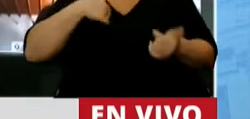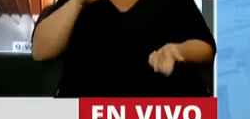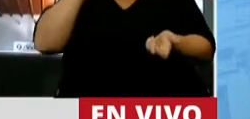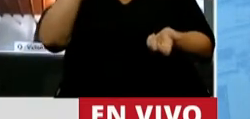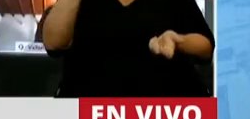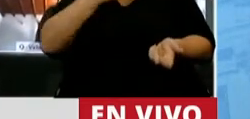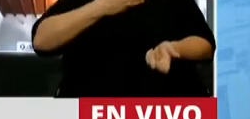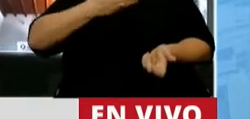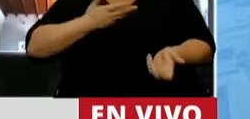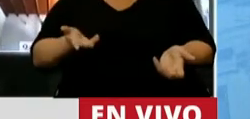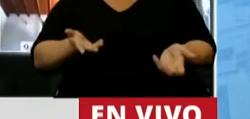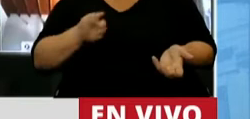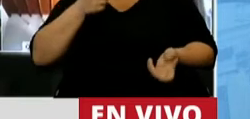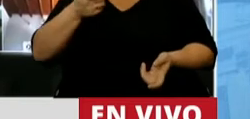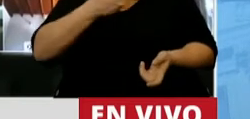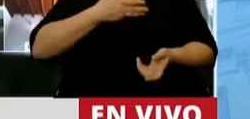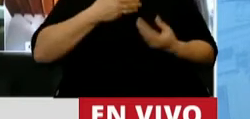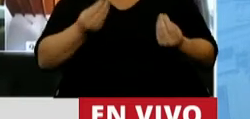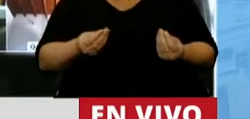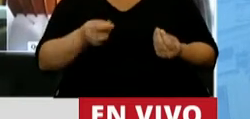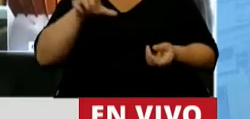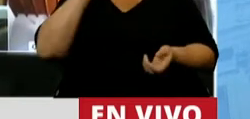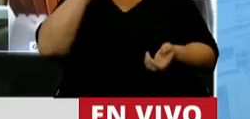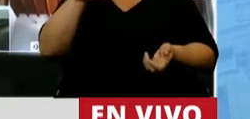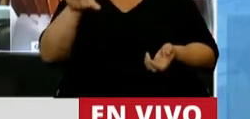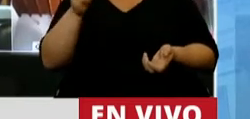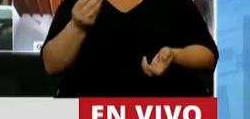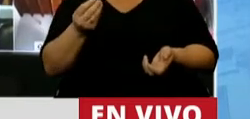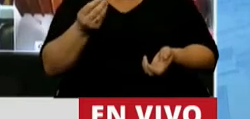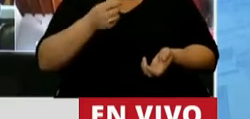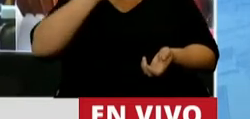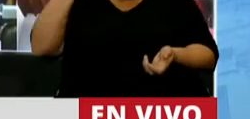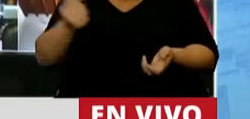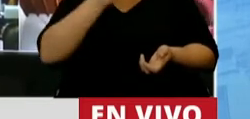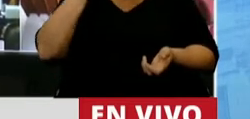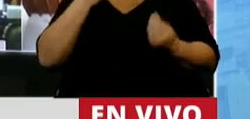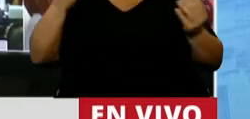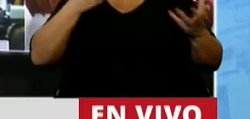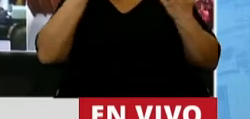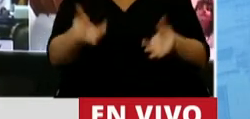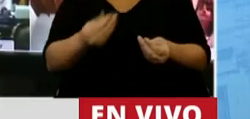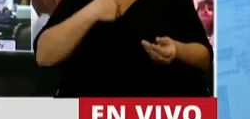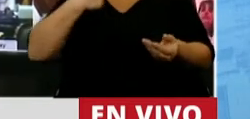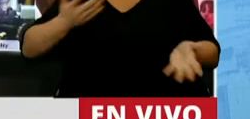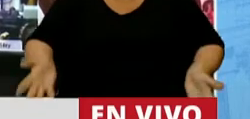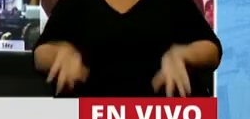provincia. Santa Fe es una provincia importante para levantar a la Argentina.